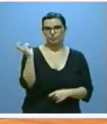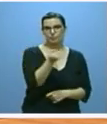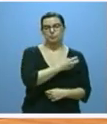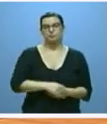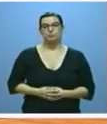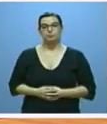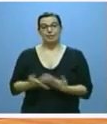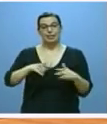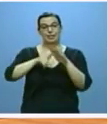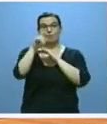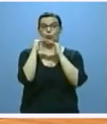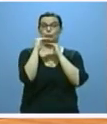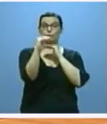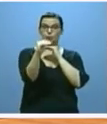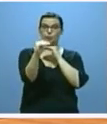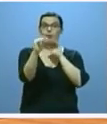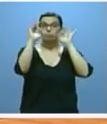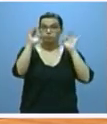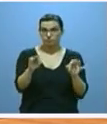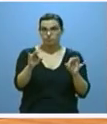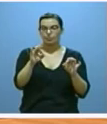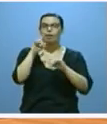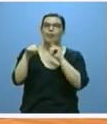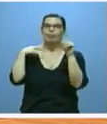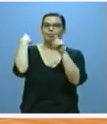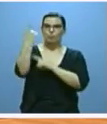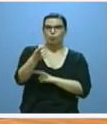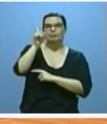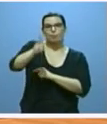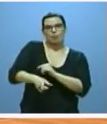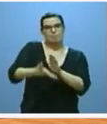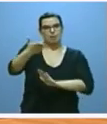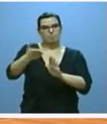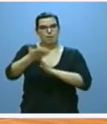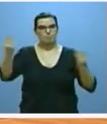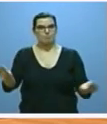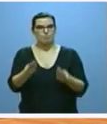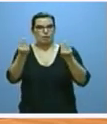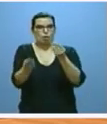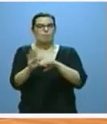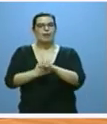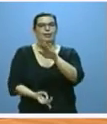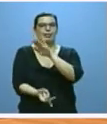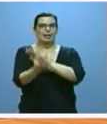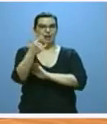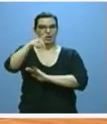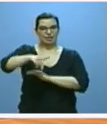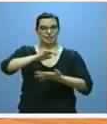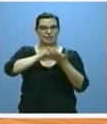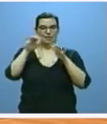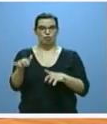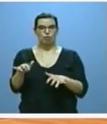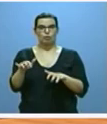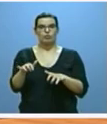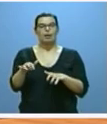ese crecimiento estable confirmará a su vez la tendencia positiva de creación en Castilla y León de más